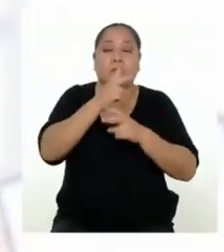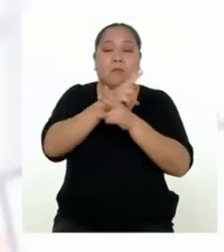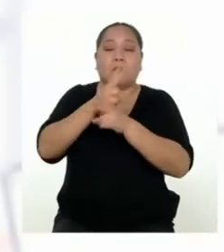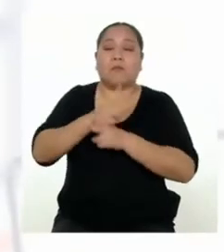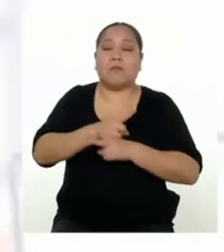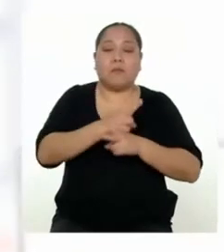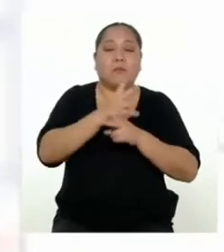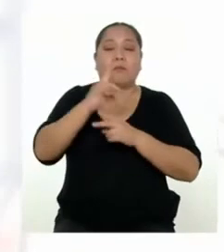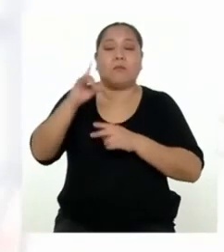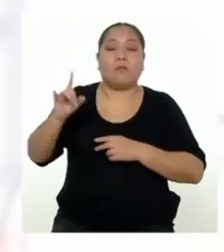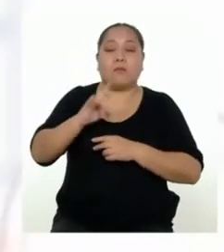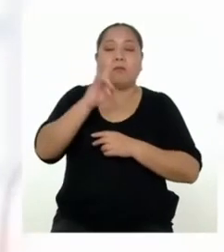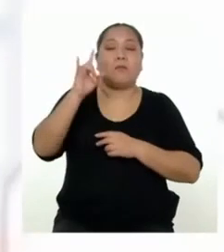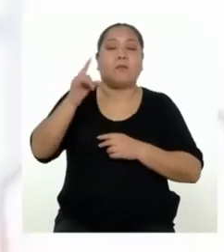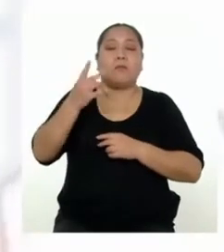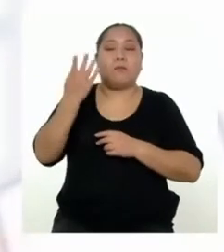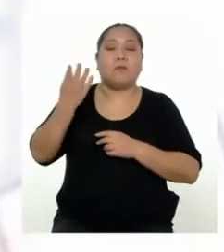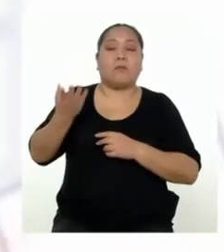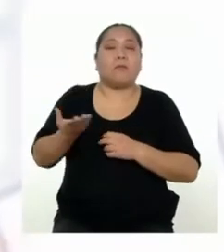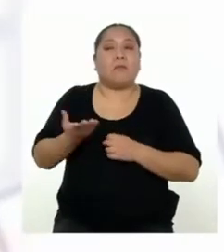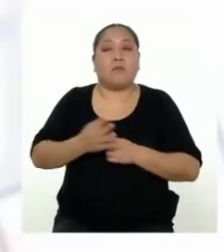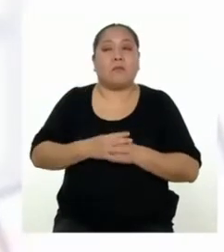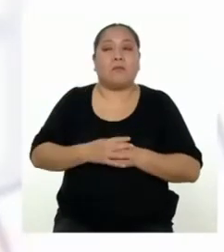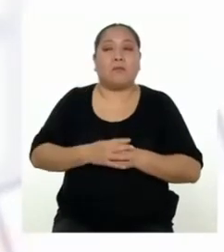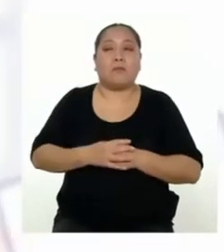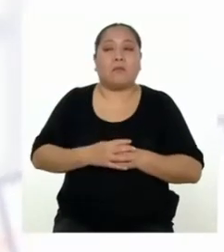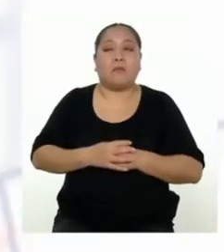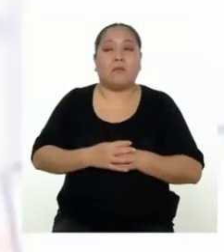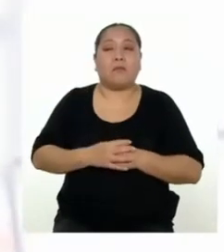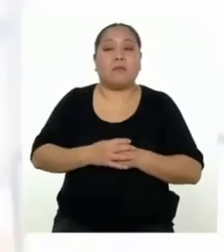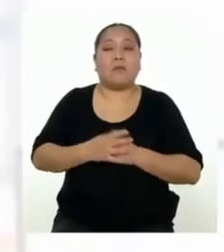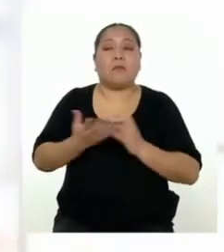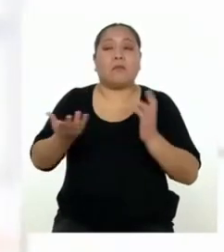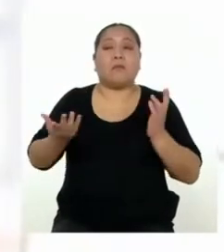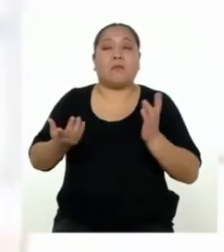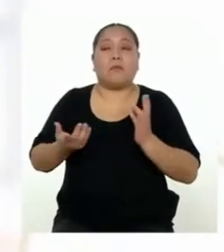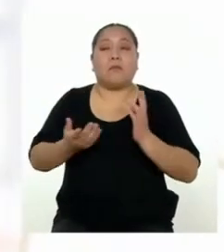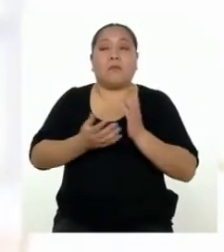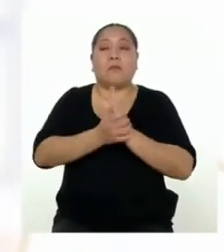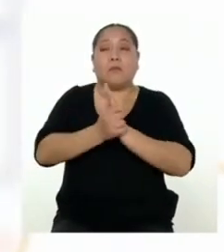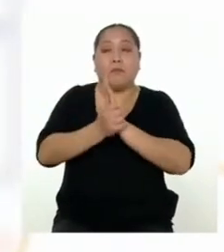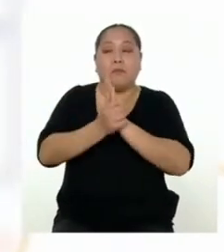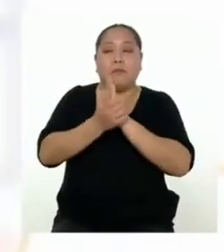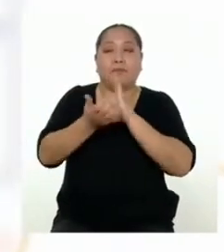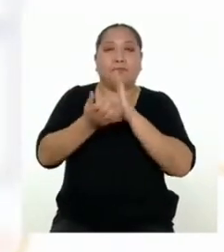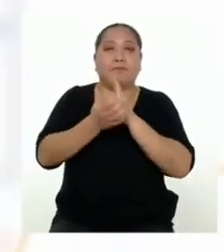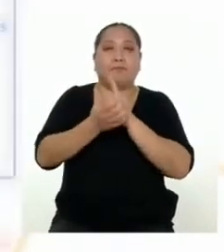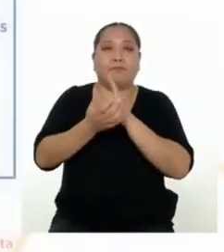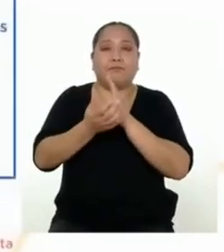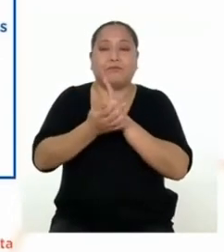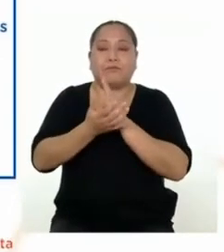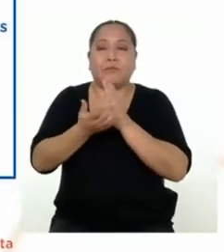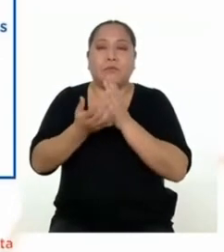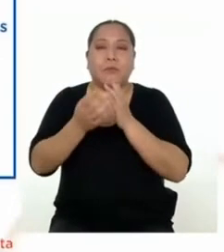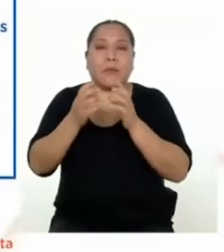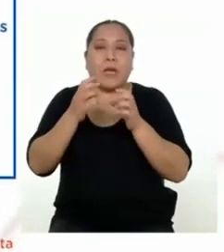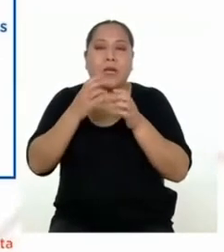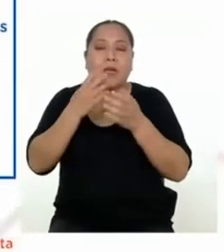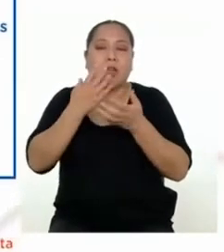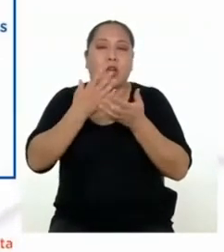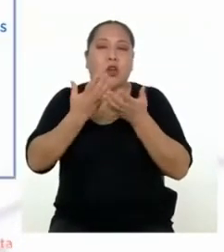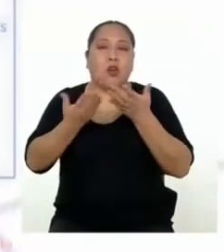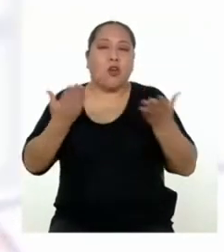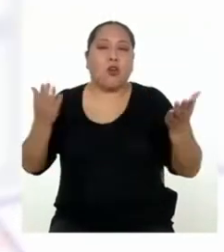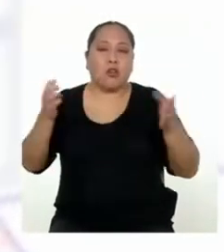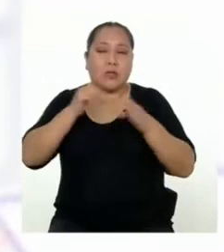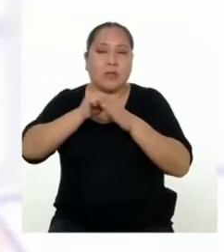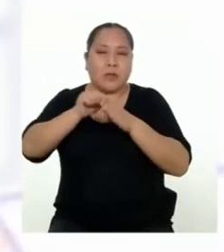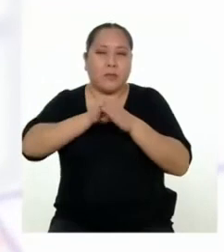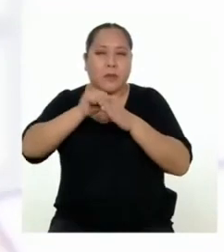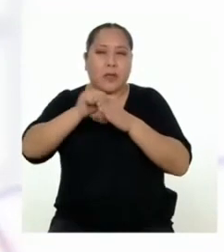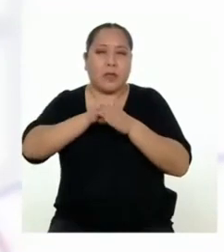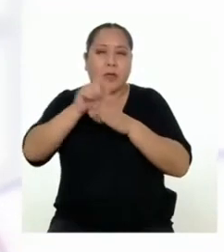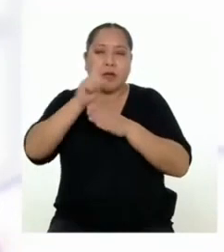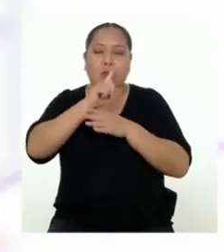de la energía eléctrica. Hábitos inadecuados en el consumo de la energía eléctrica. Y las consecuencias. Si se